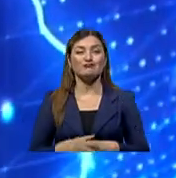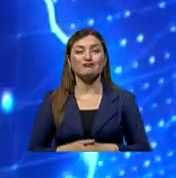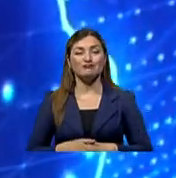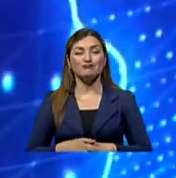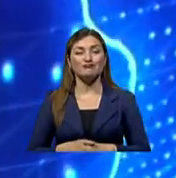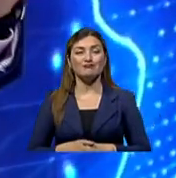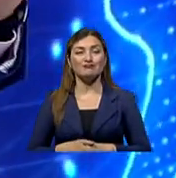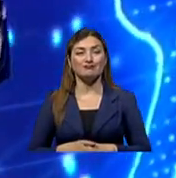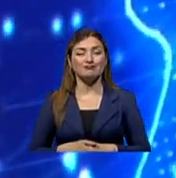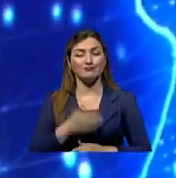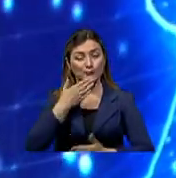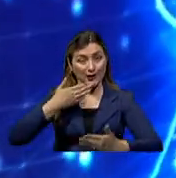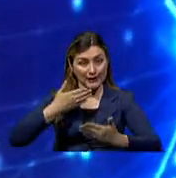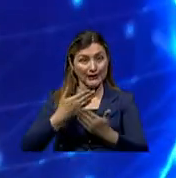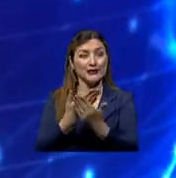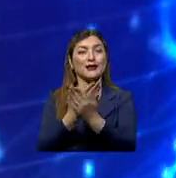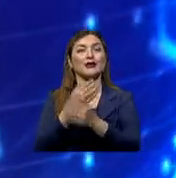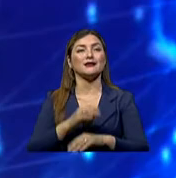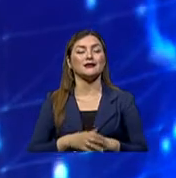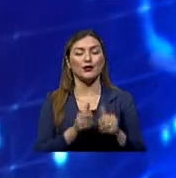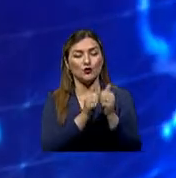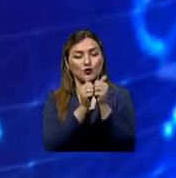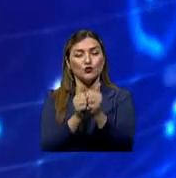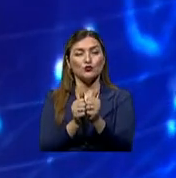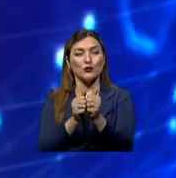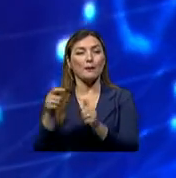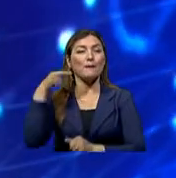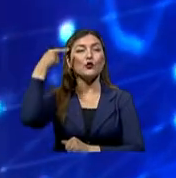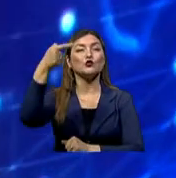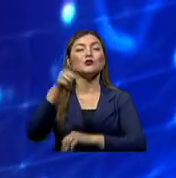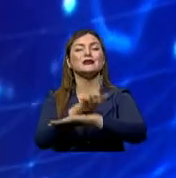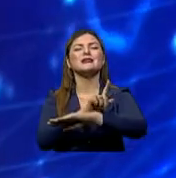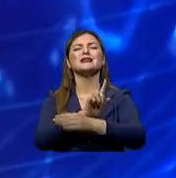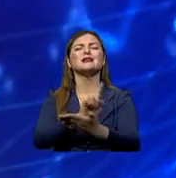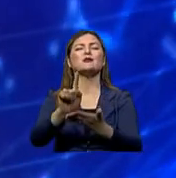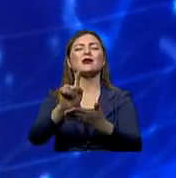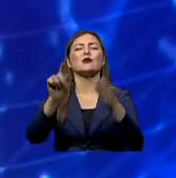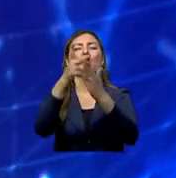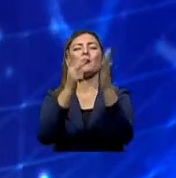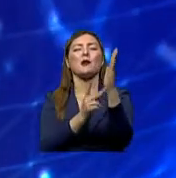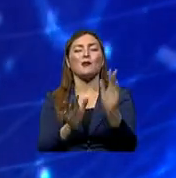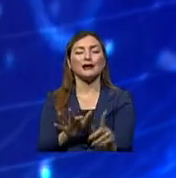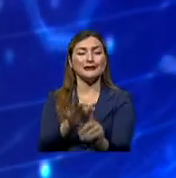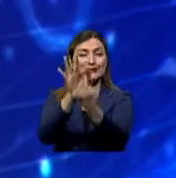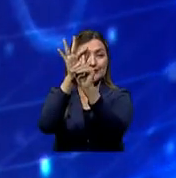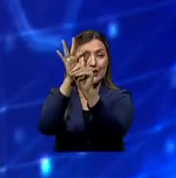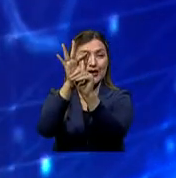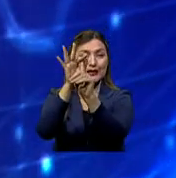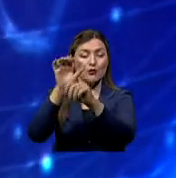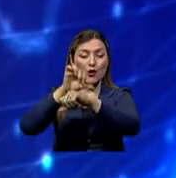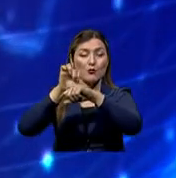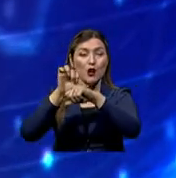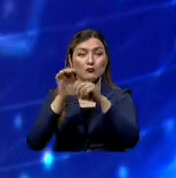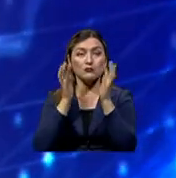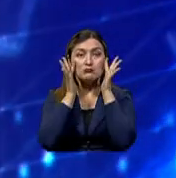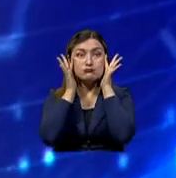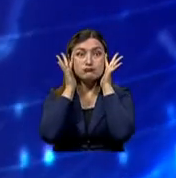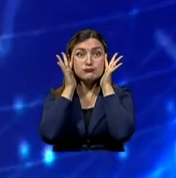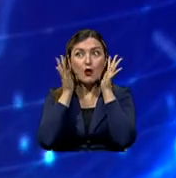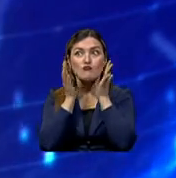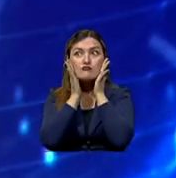programa pues les agradecemos enormemente por acompañarnos siempre y la próxima semana les tenemos un programa especial. Hablaremos sobre las cirugías plásticas en general,